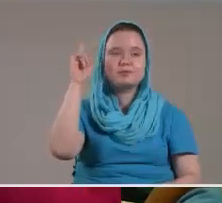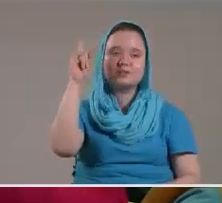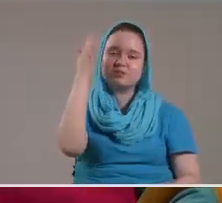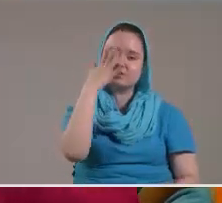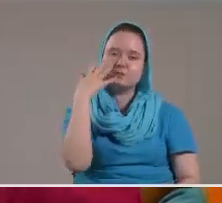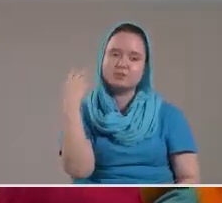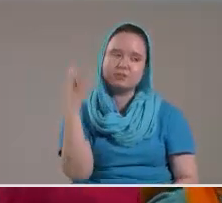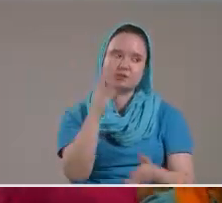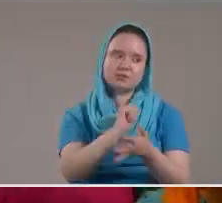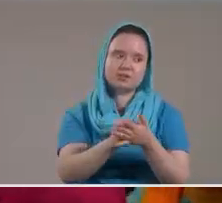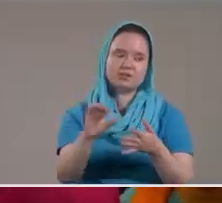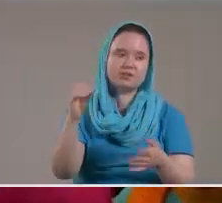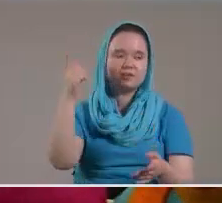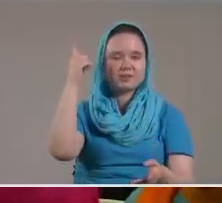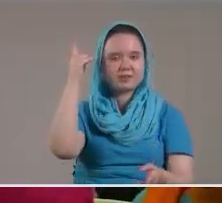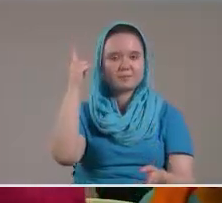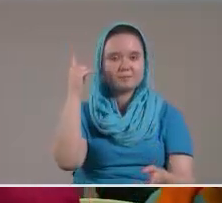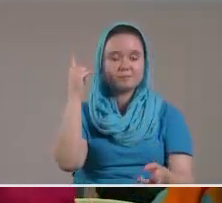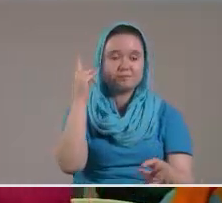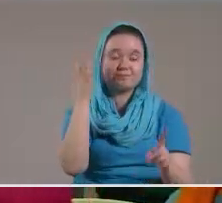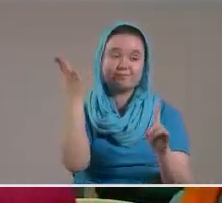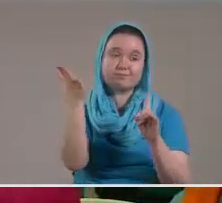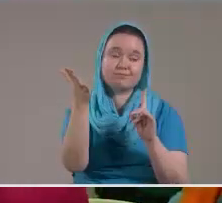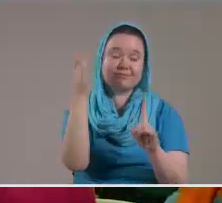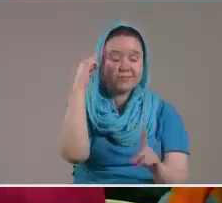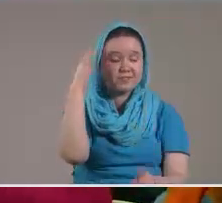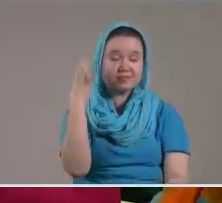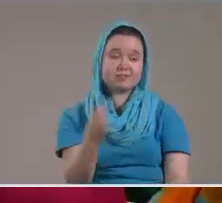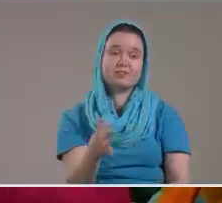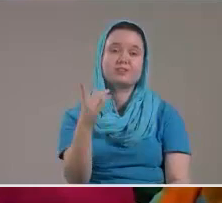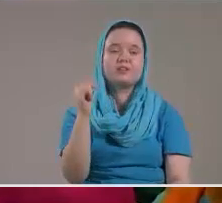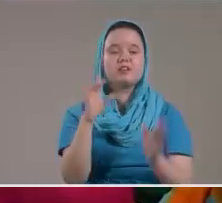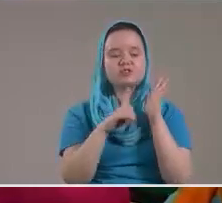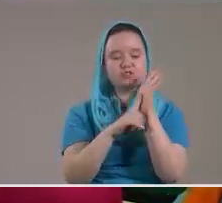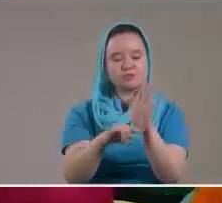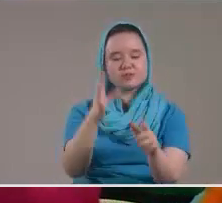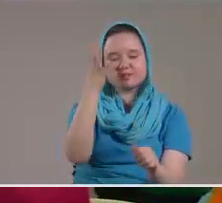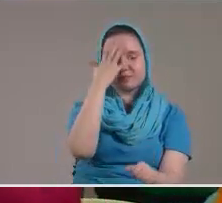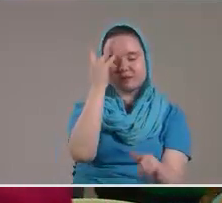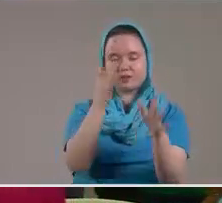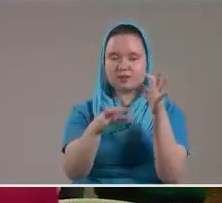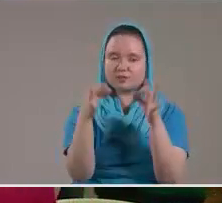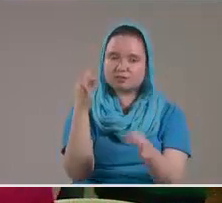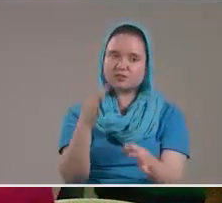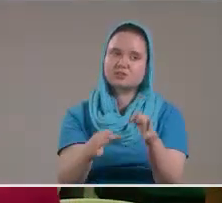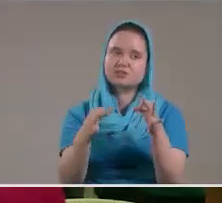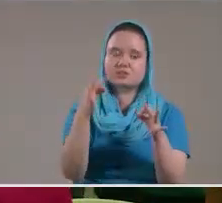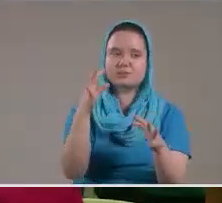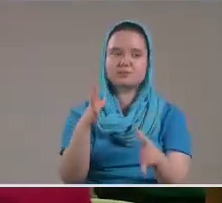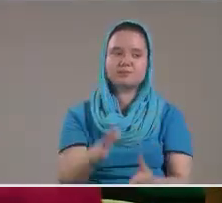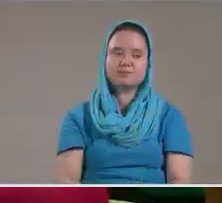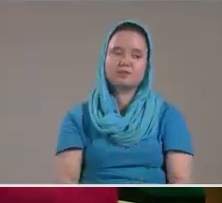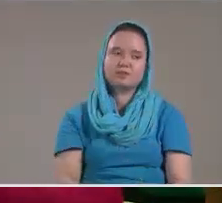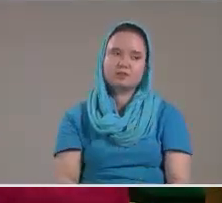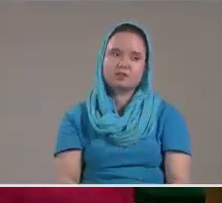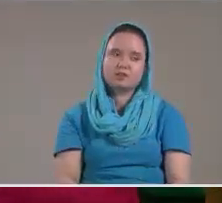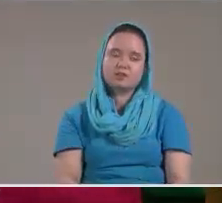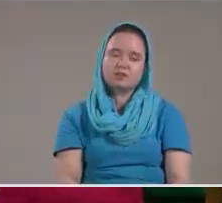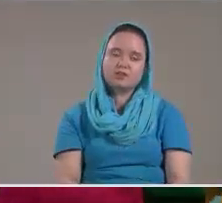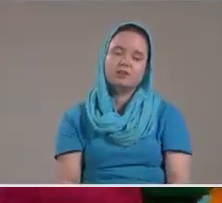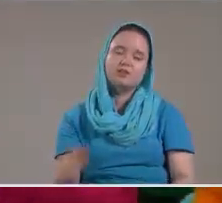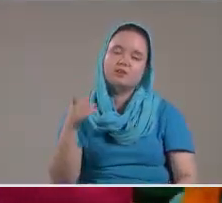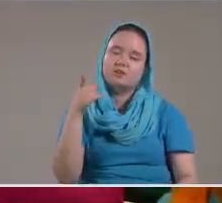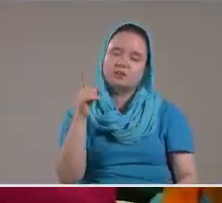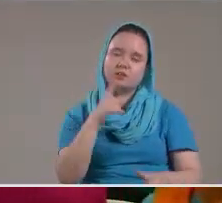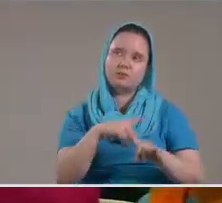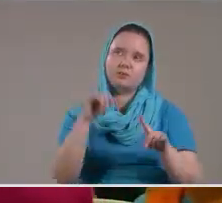Santo El que convence De pecado De justicia De juicio Señor Quien a través De